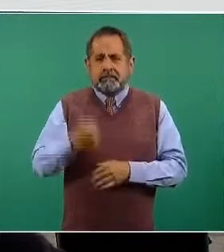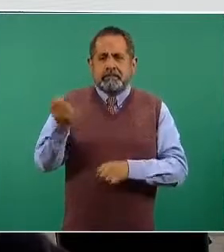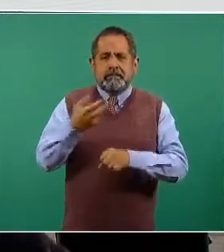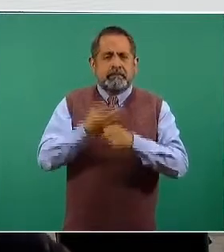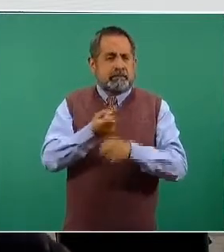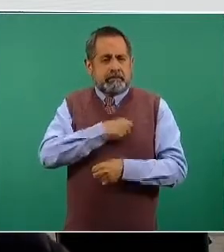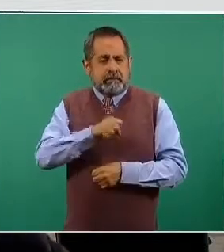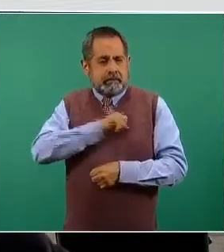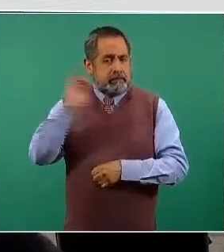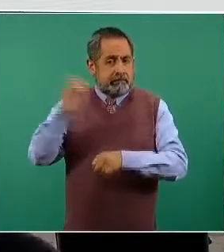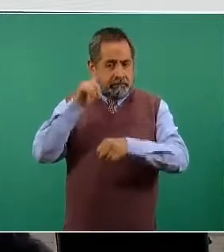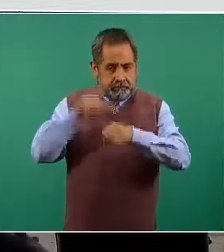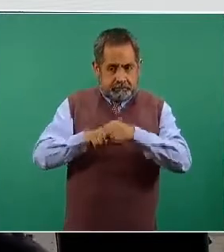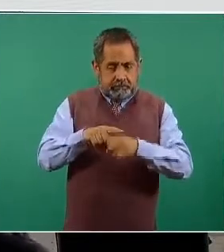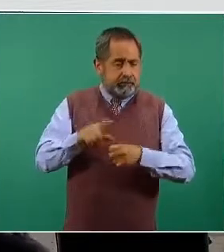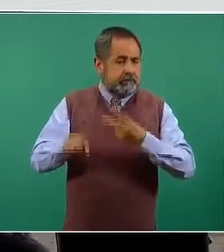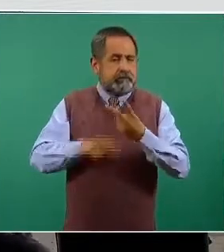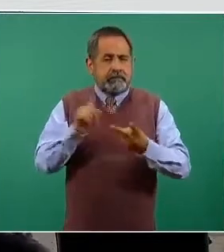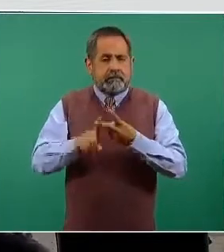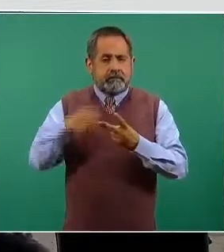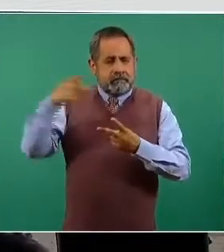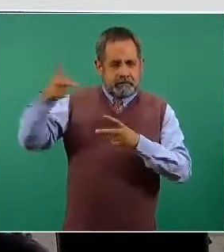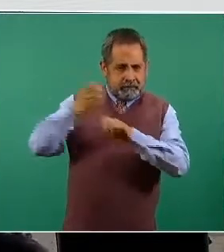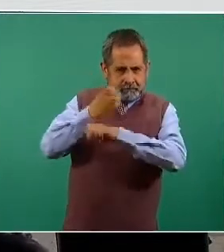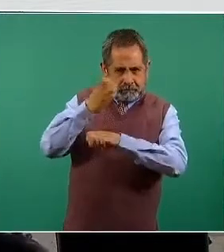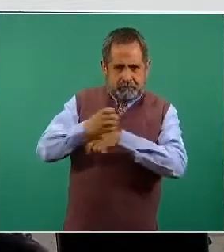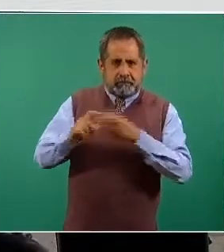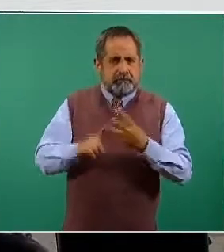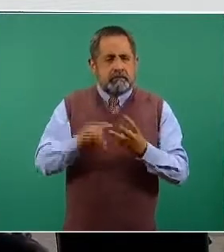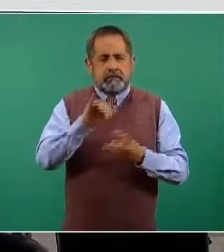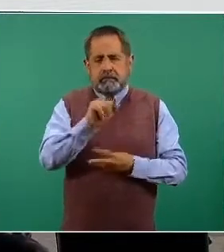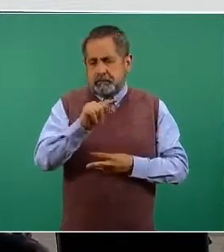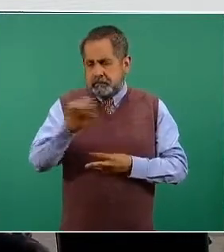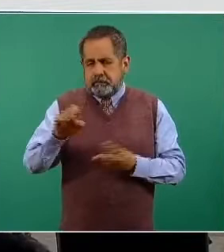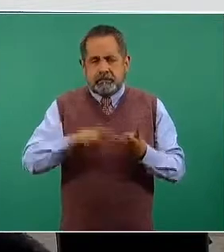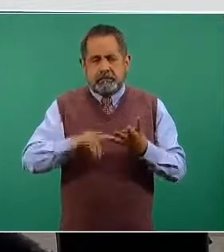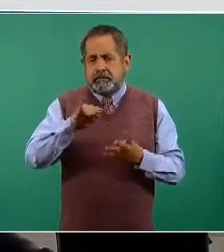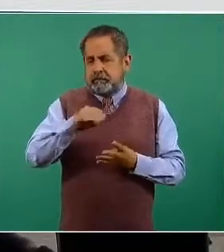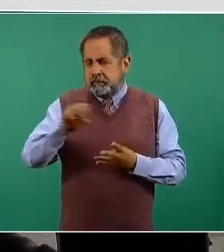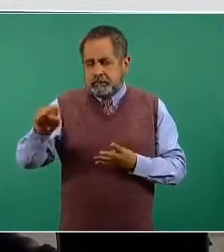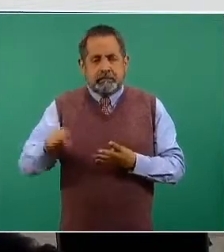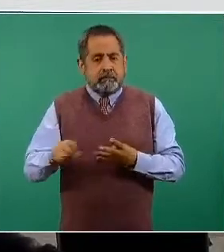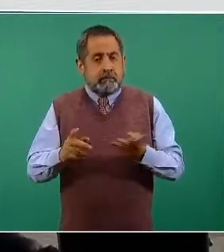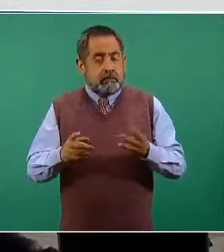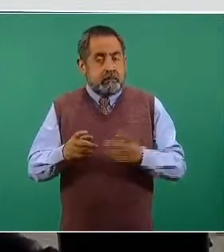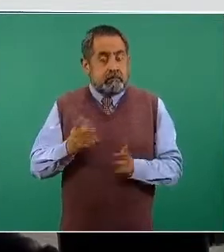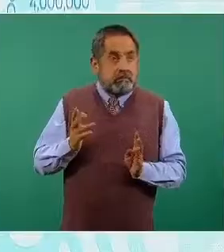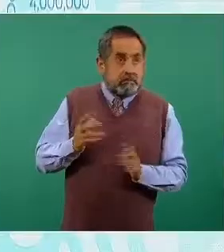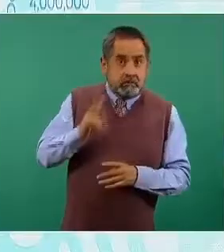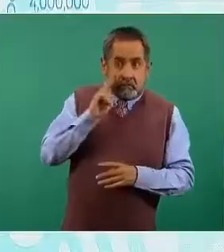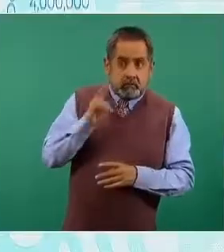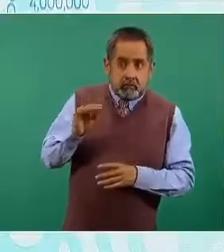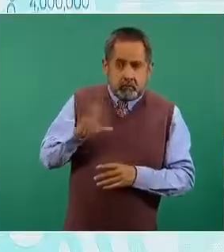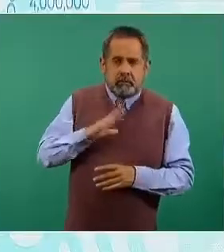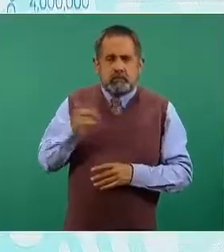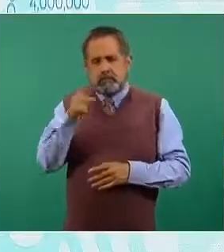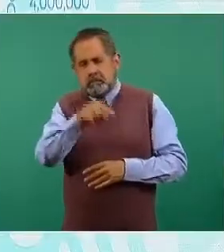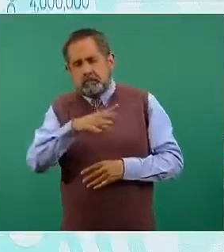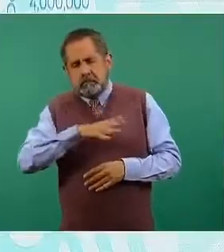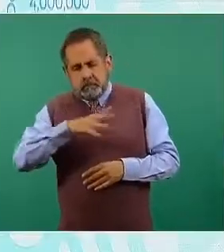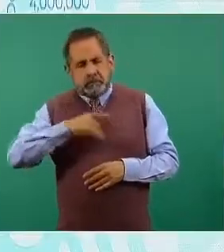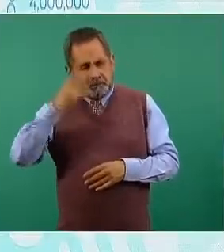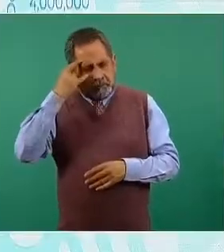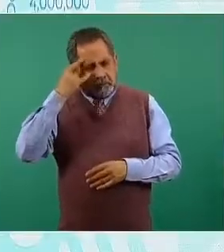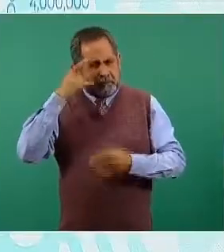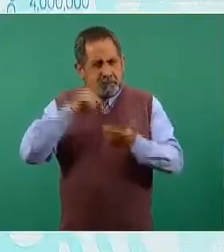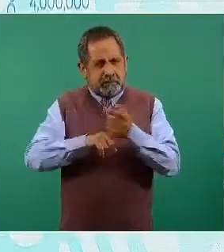Federal, la Secretaría de Salud Estatal, el Issste, el IMSS. En este caso no vimos, pero sabemos que en Campeche operan